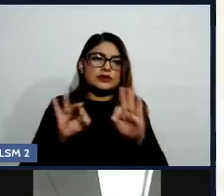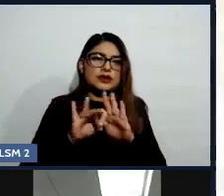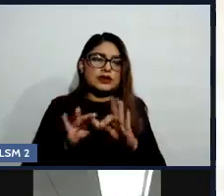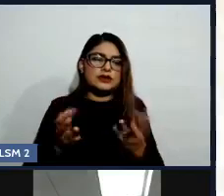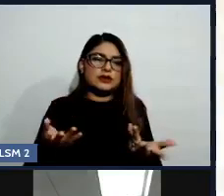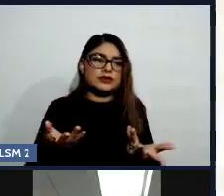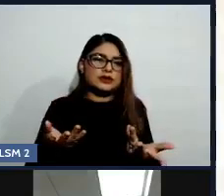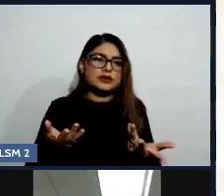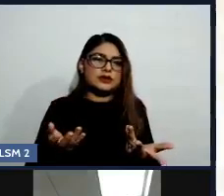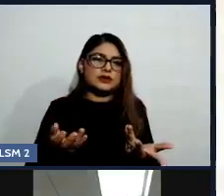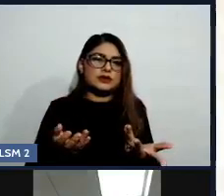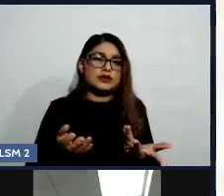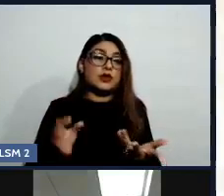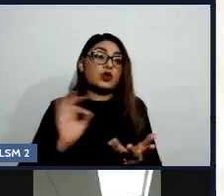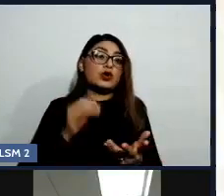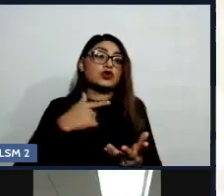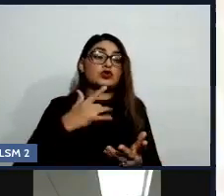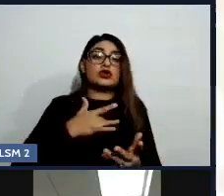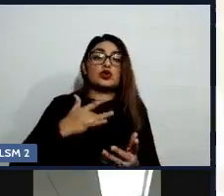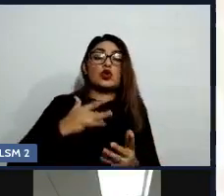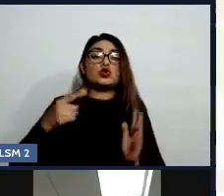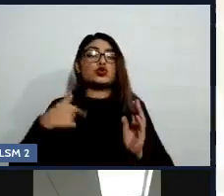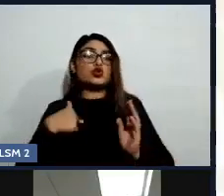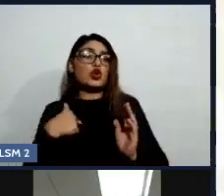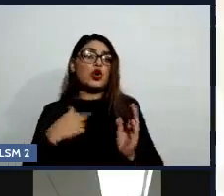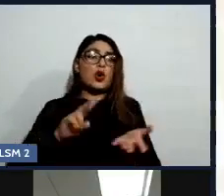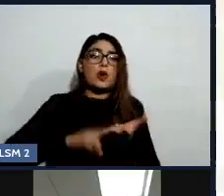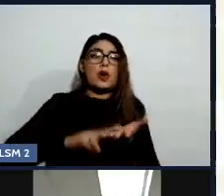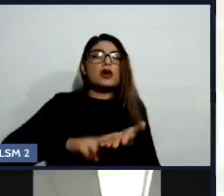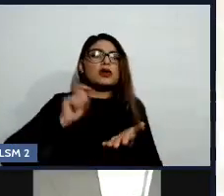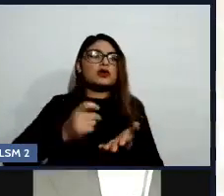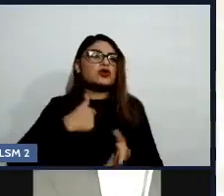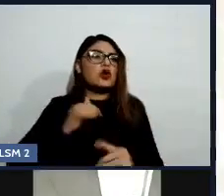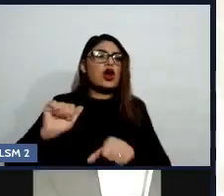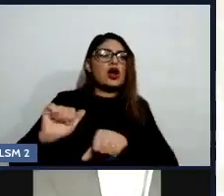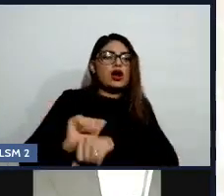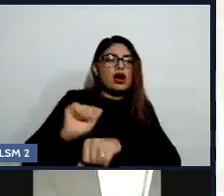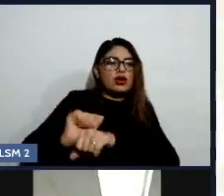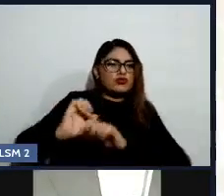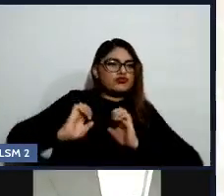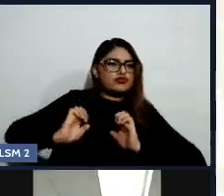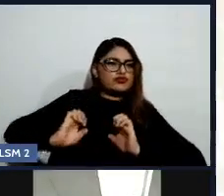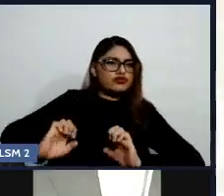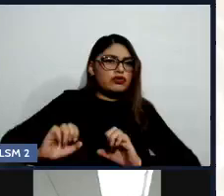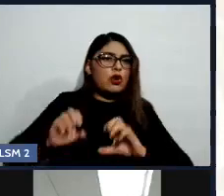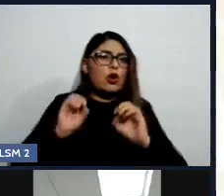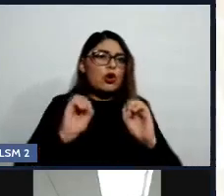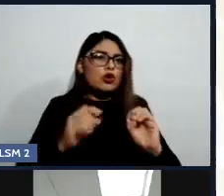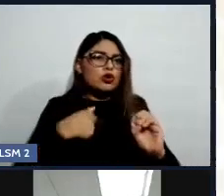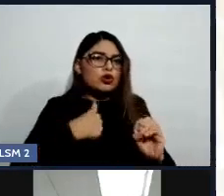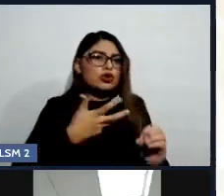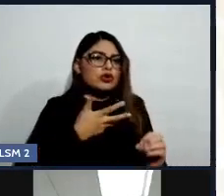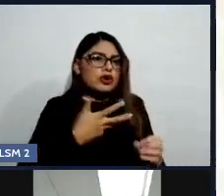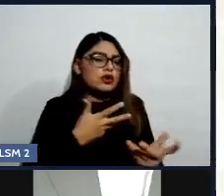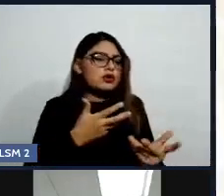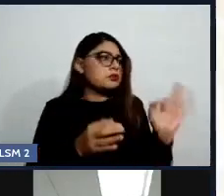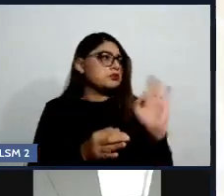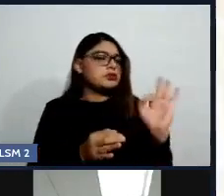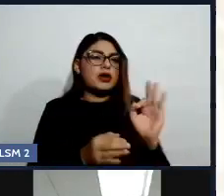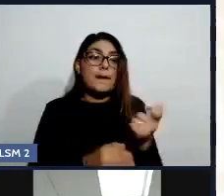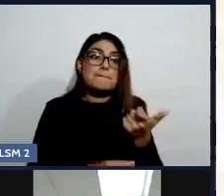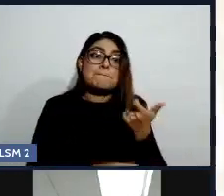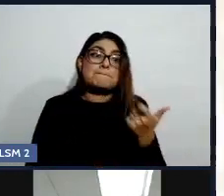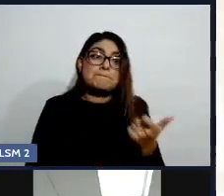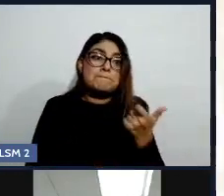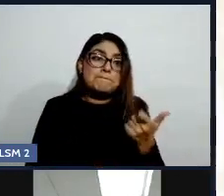tal carro, o la ropa de tal marca, en fin. Pero eso en realidad lo que está hablando quizá es